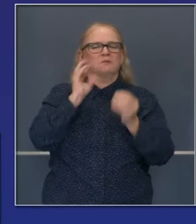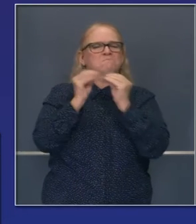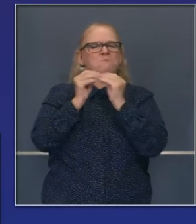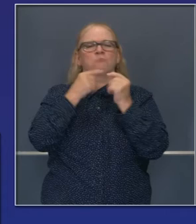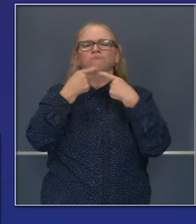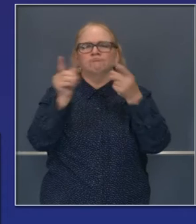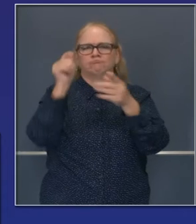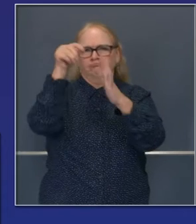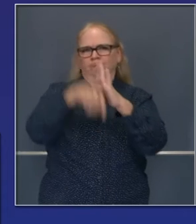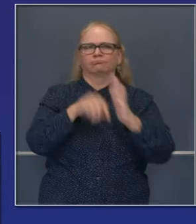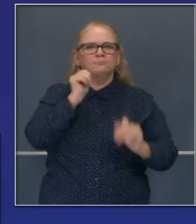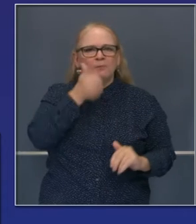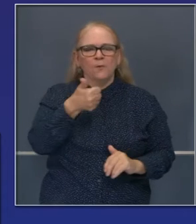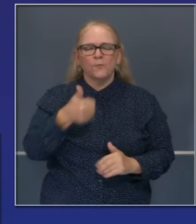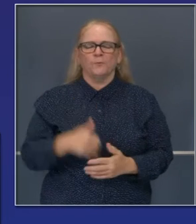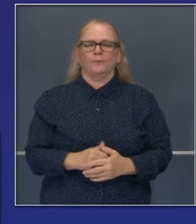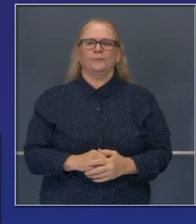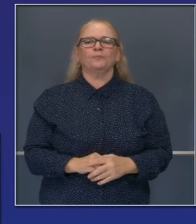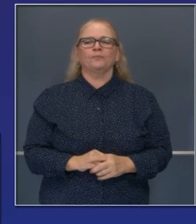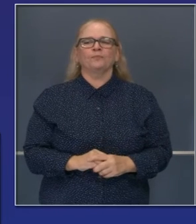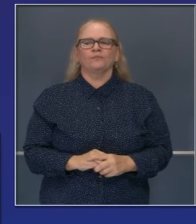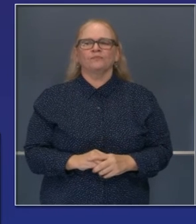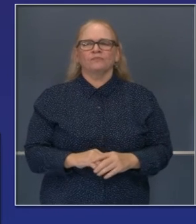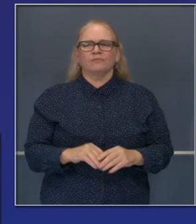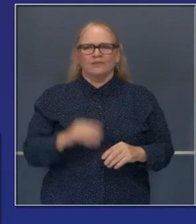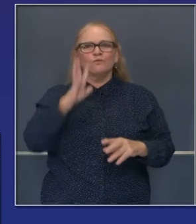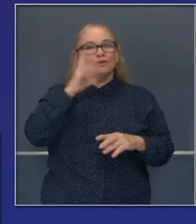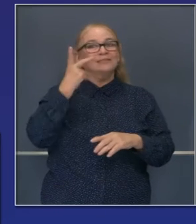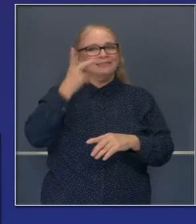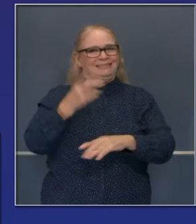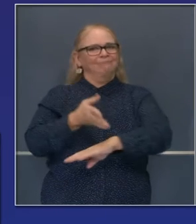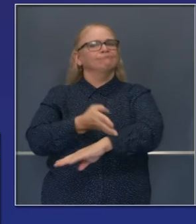los condados que se desplazan al rojo.